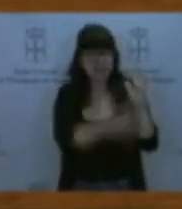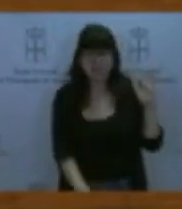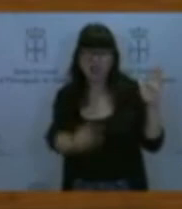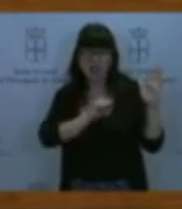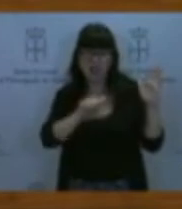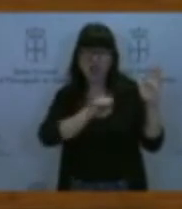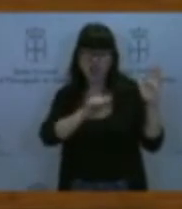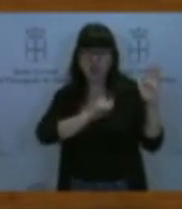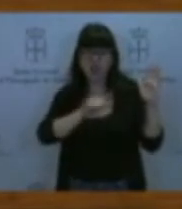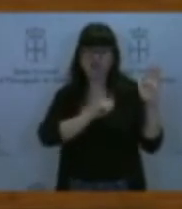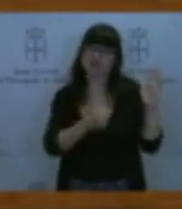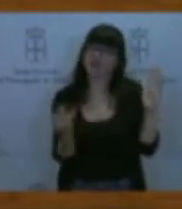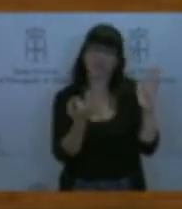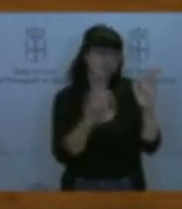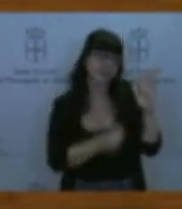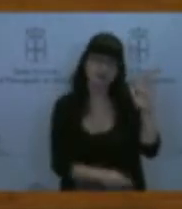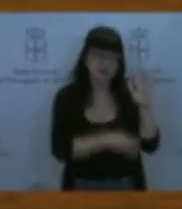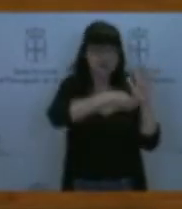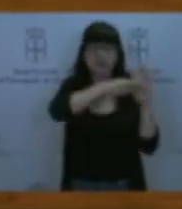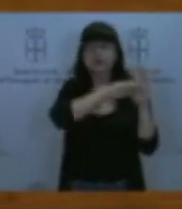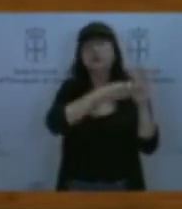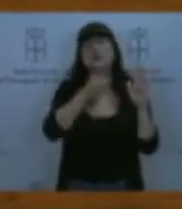profesionales sanitarias, porque no hay otra solución.